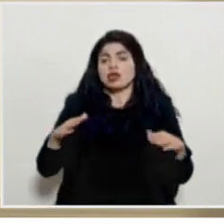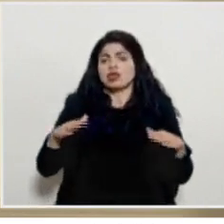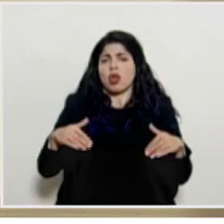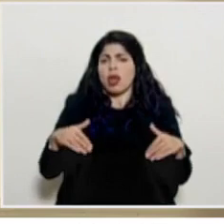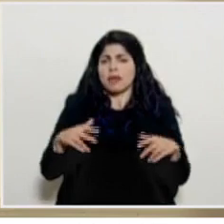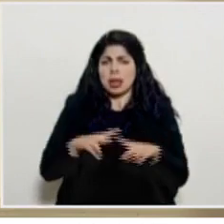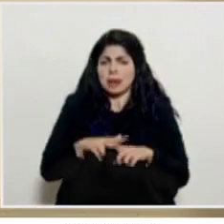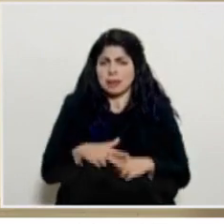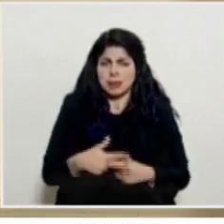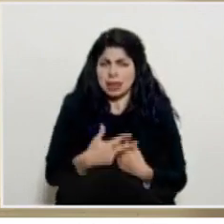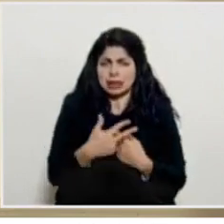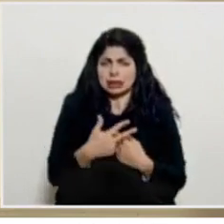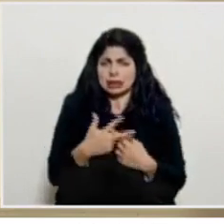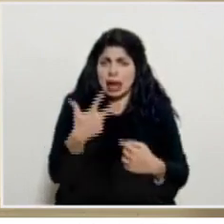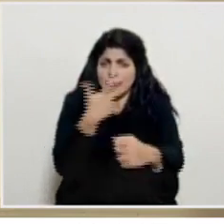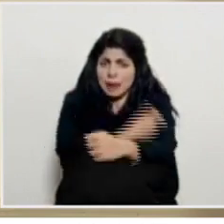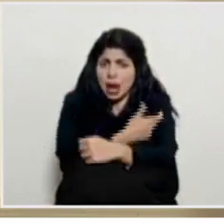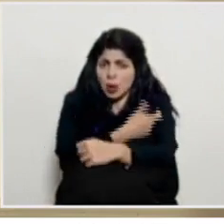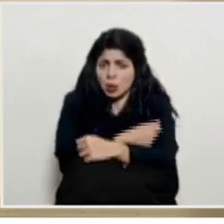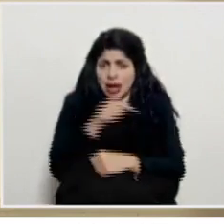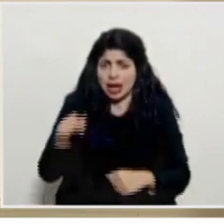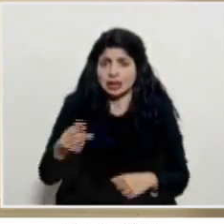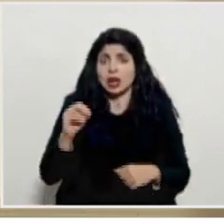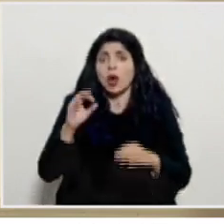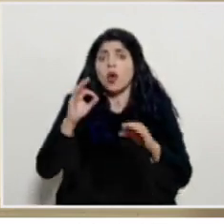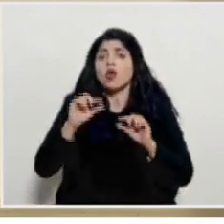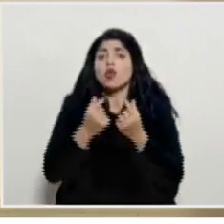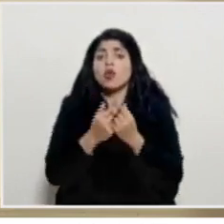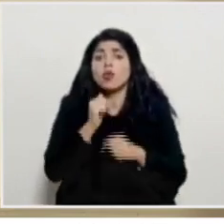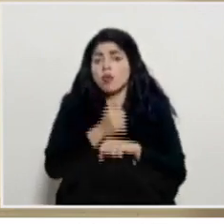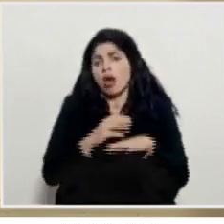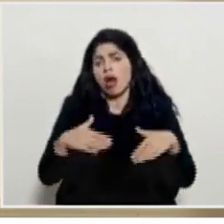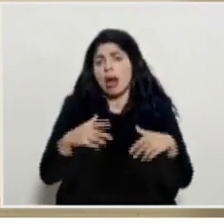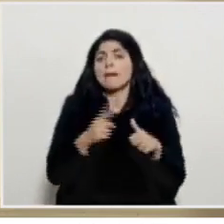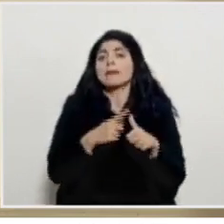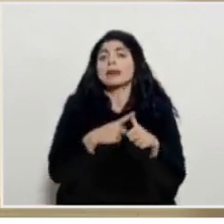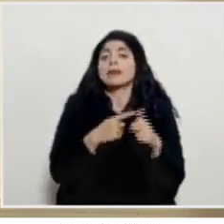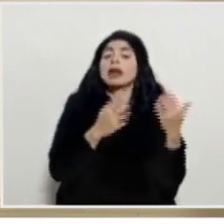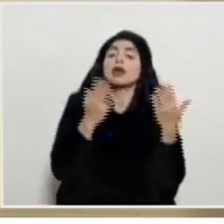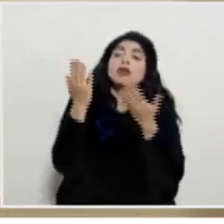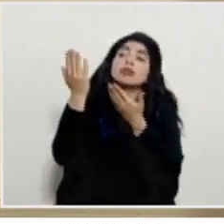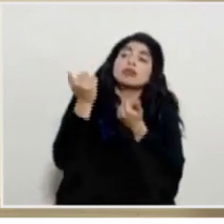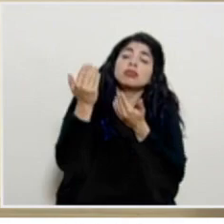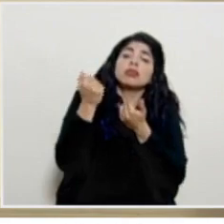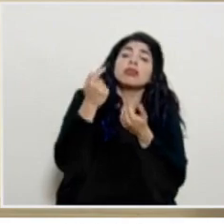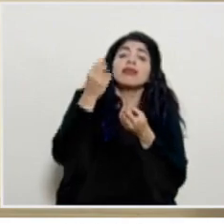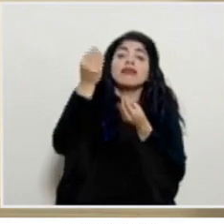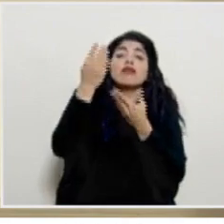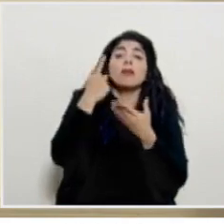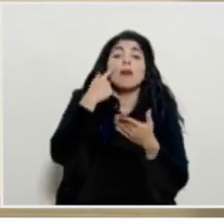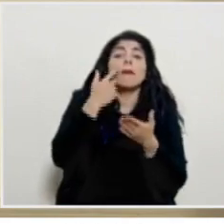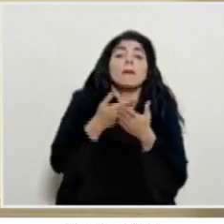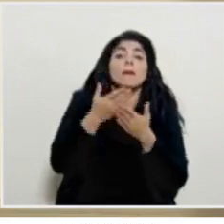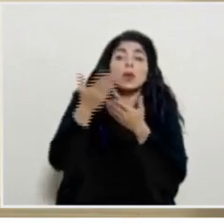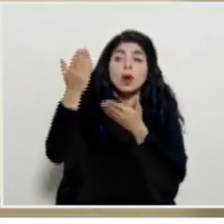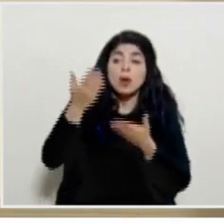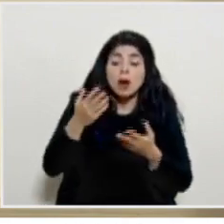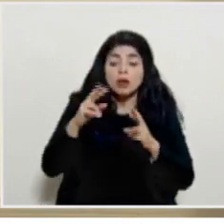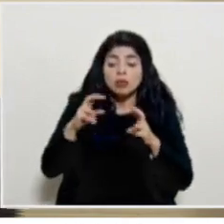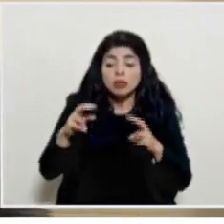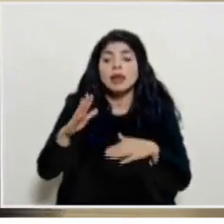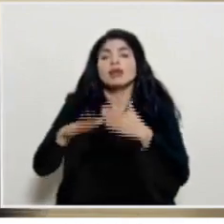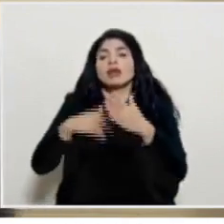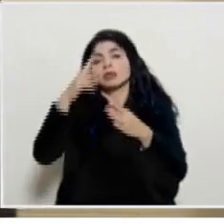iniciar la aplicación ni se va a definir en qué grupos hasta que haya suficiente evidencia para hacerlo de forma segura